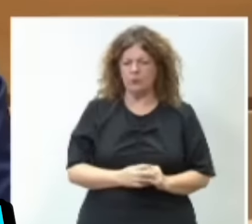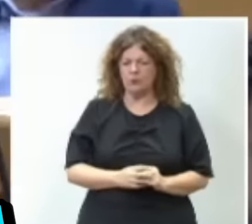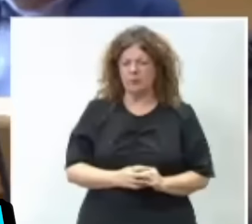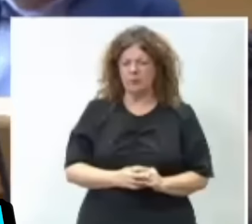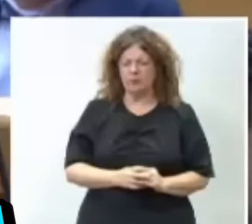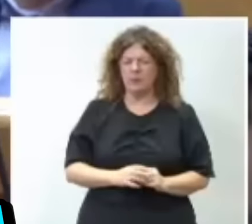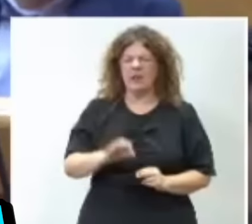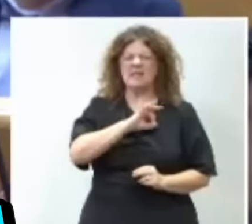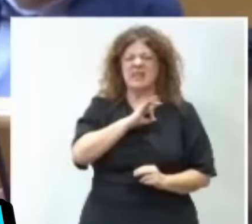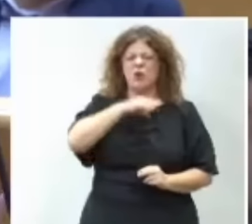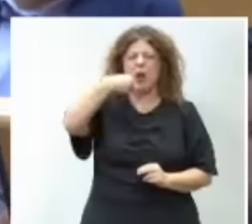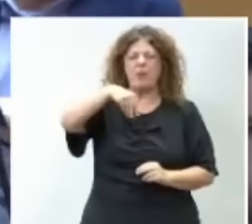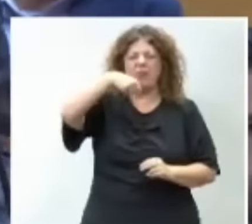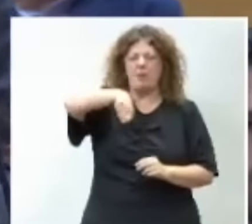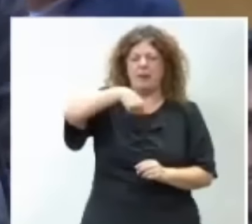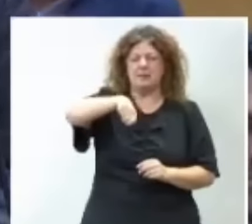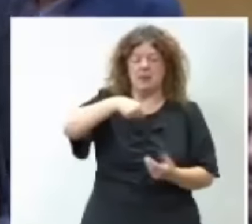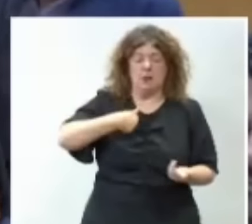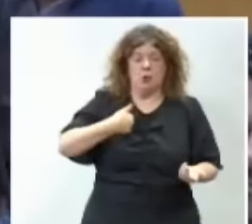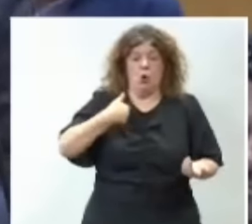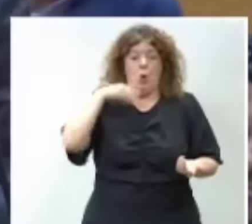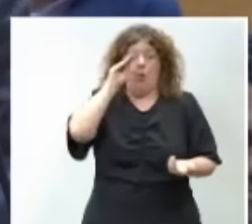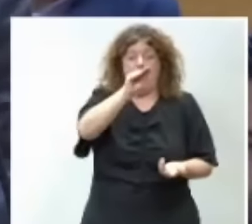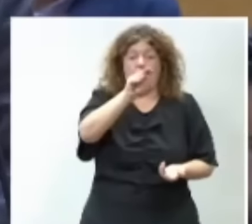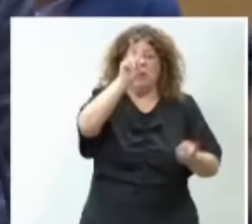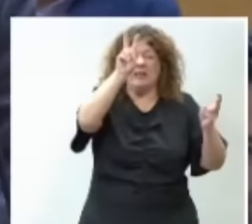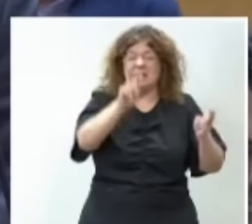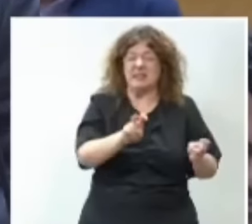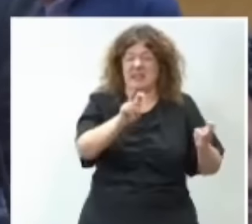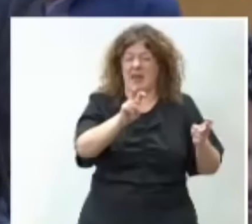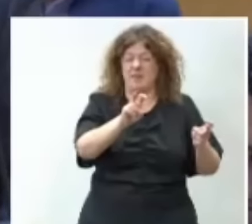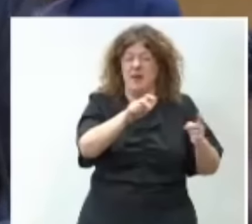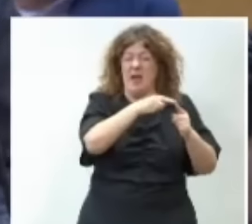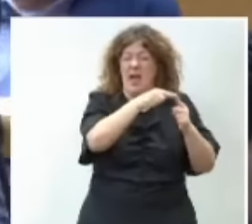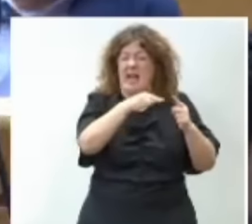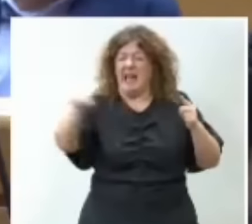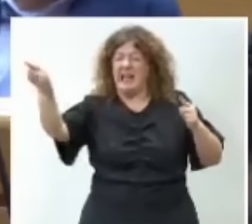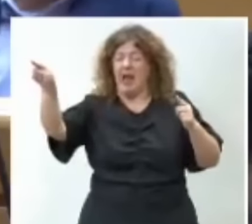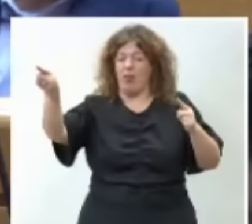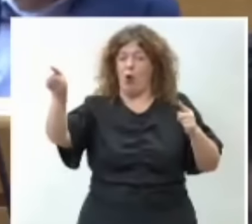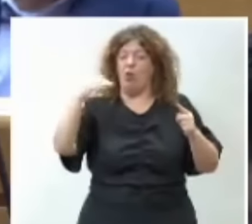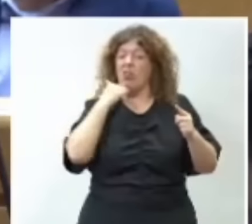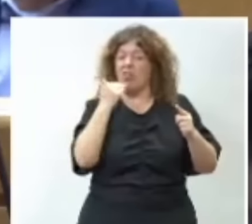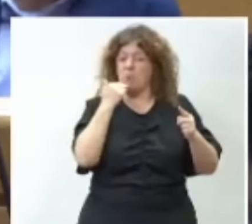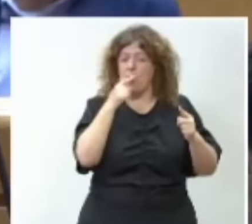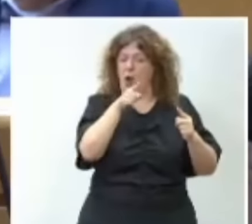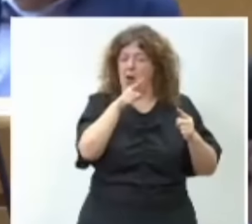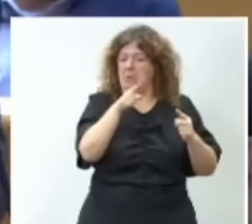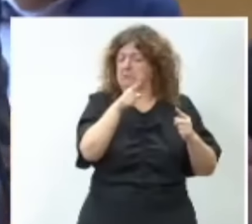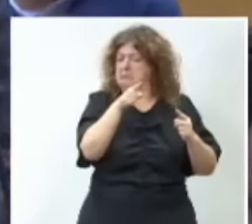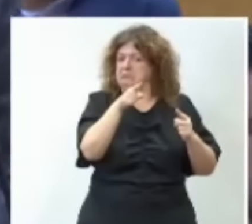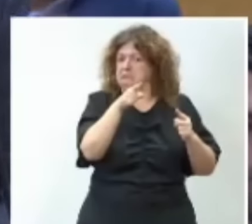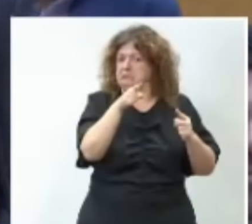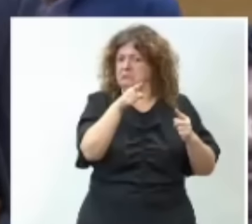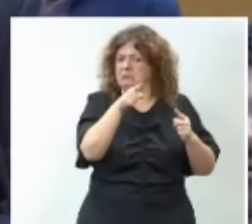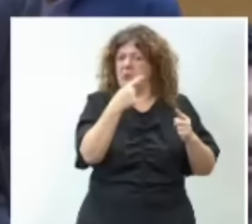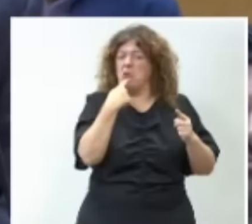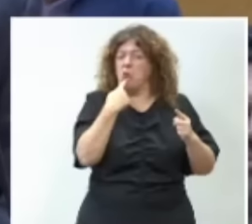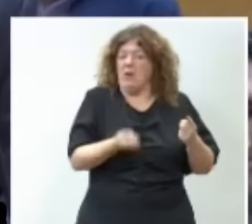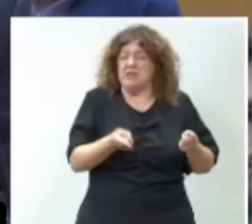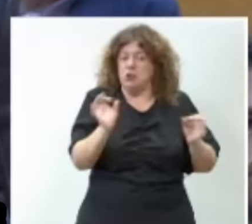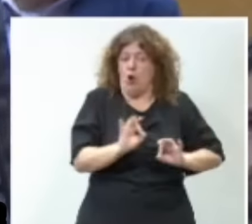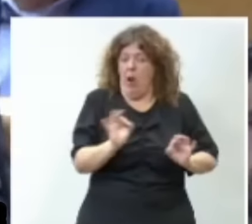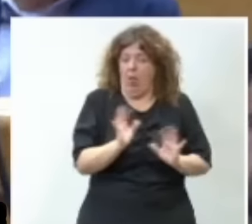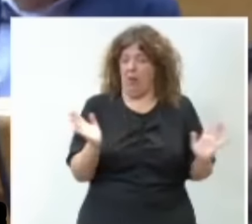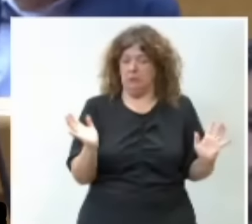Señora vicepresidenta, yo le pregunté por el corredor Guitirín Zamora, al cual usted no se ha referido, por lo